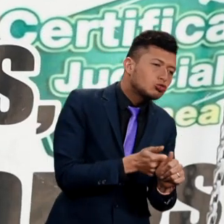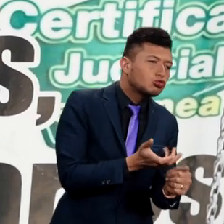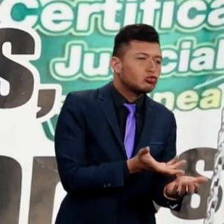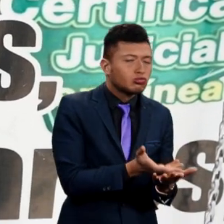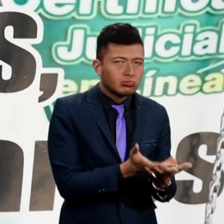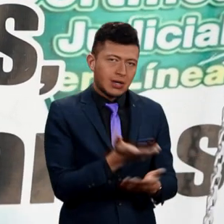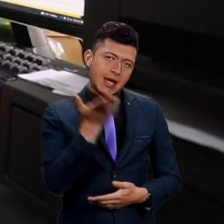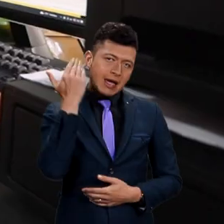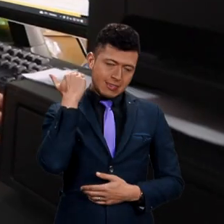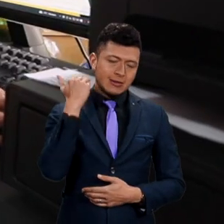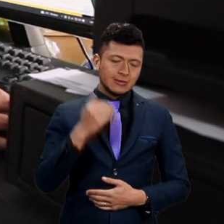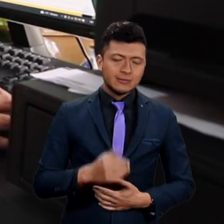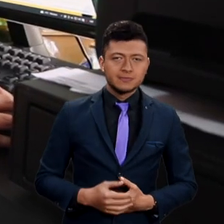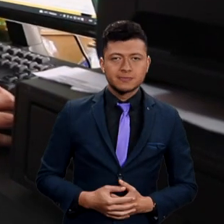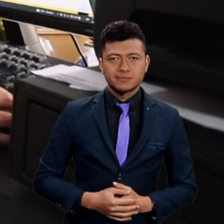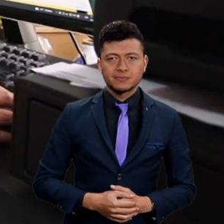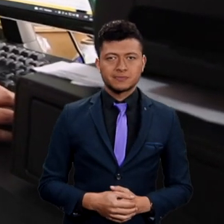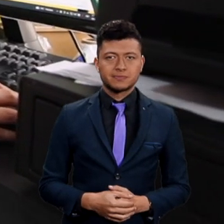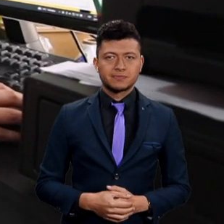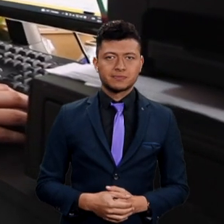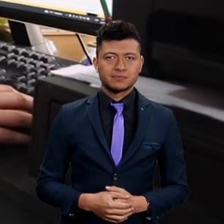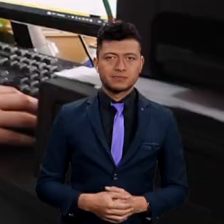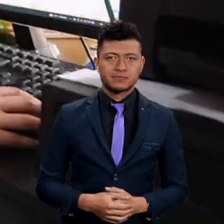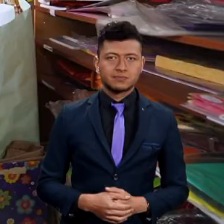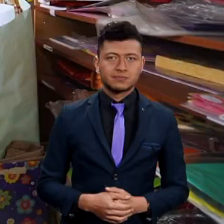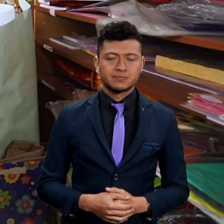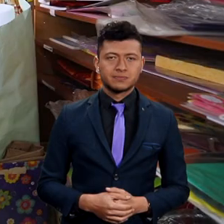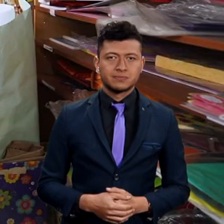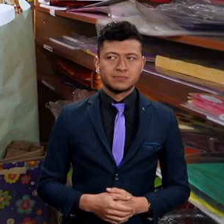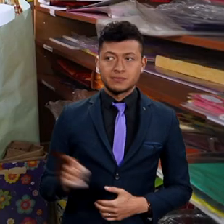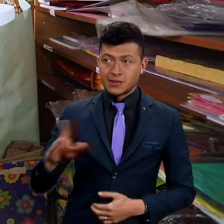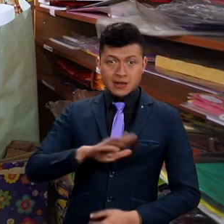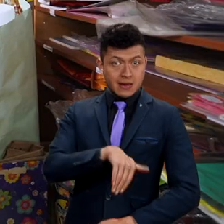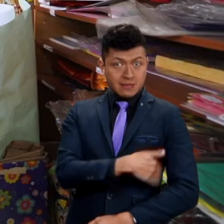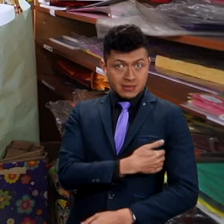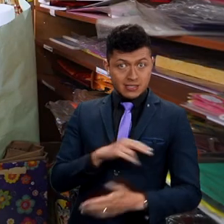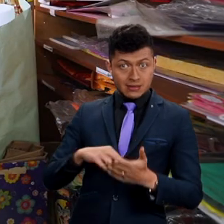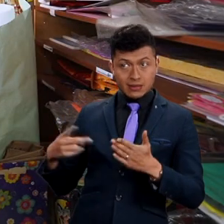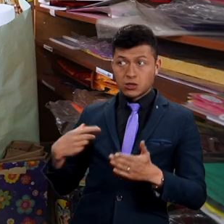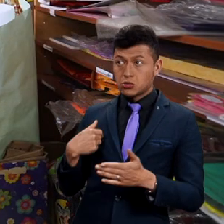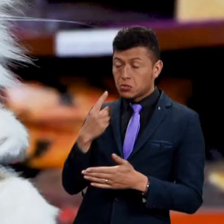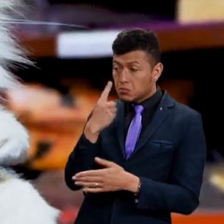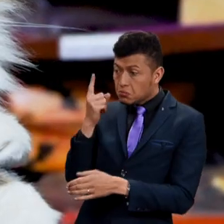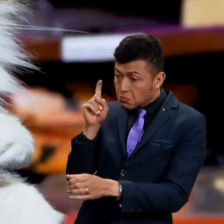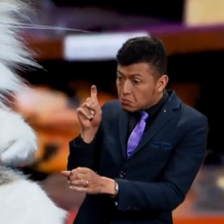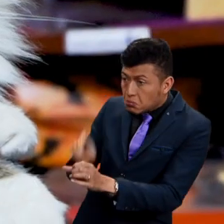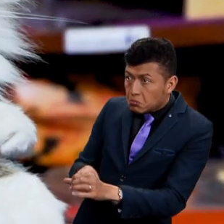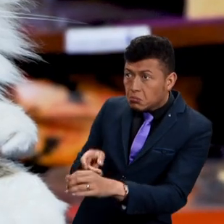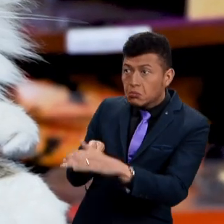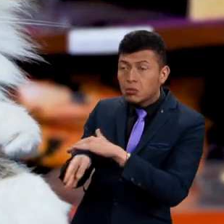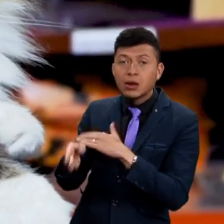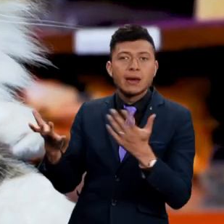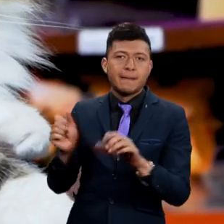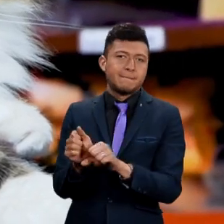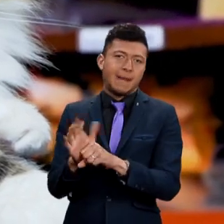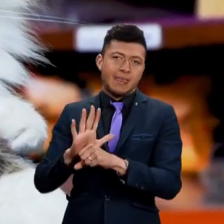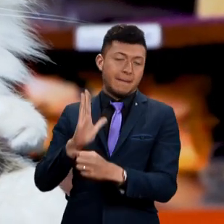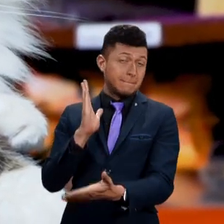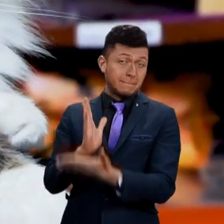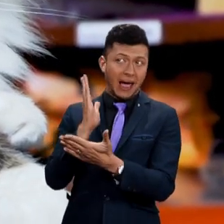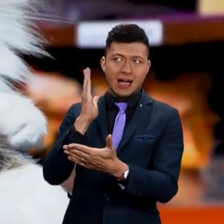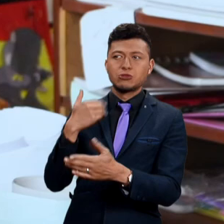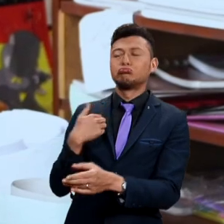asesorías. Yo conocí los programas del ministerio precisamente en el tiempo de la pandemia.